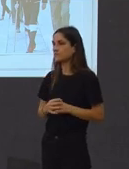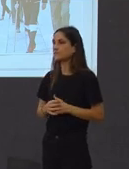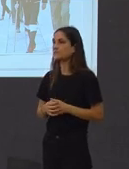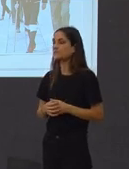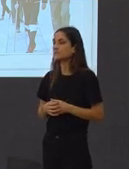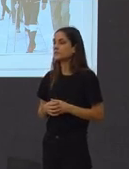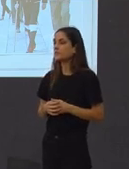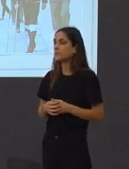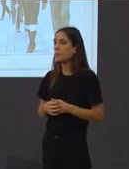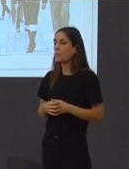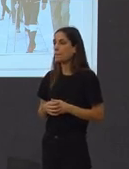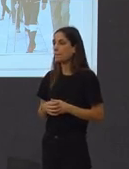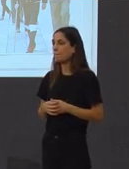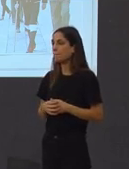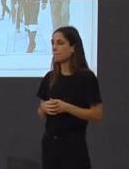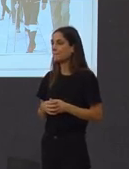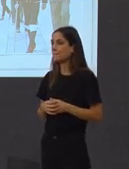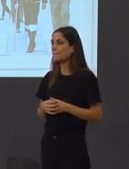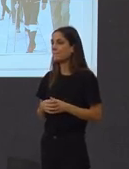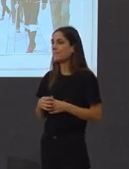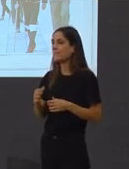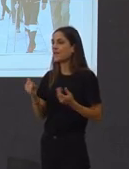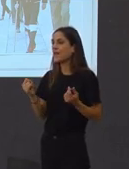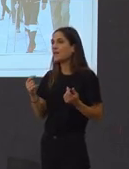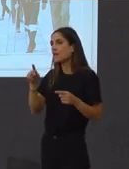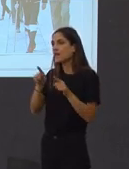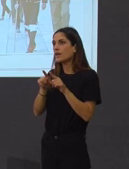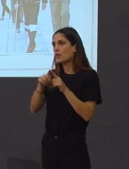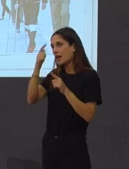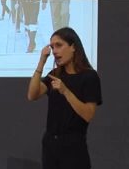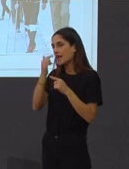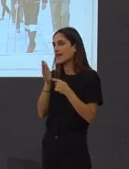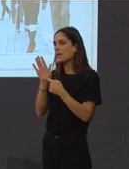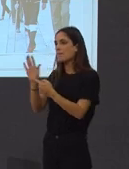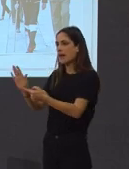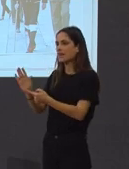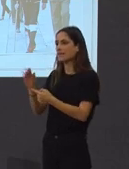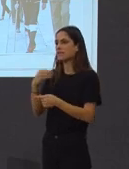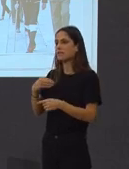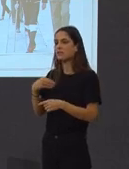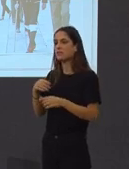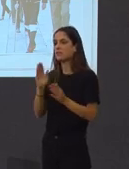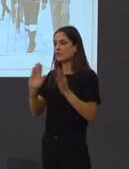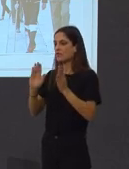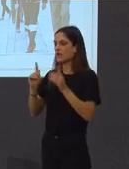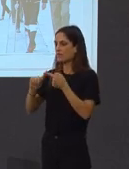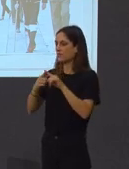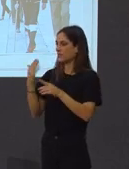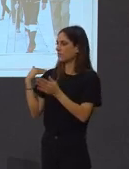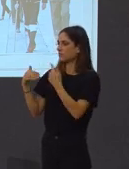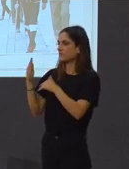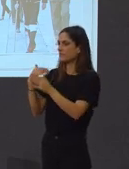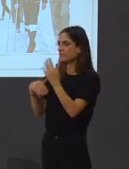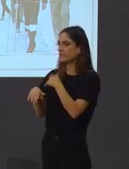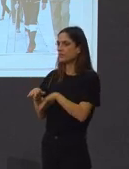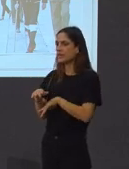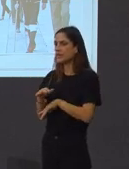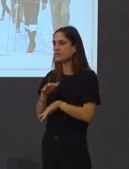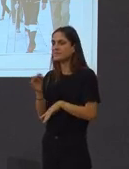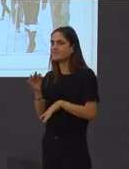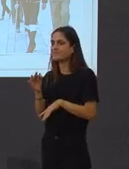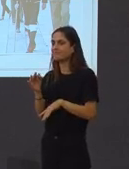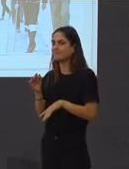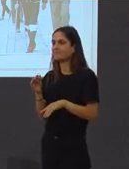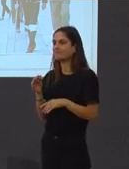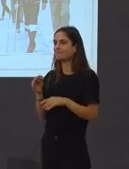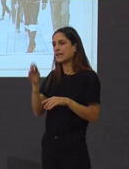seguimos tendo un pouco esa imaxe conxelada da Edad Media, seguimos utilizando folclorismo estrano e inventado. Este,